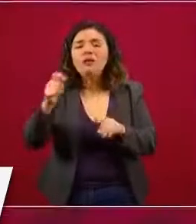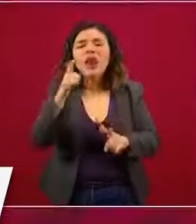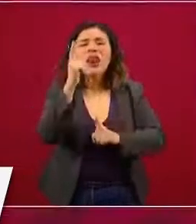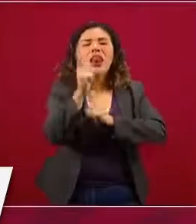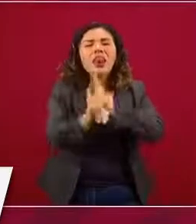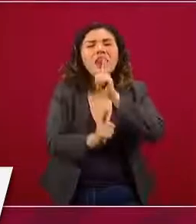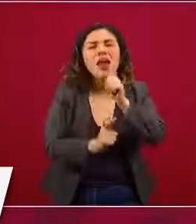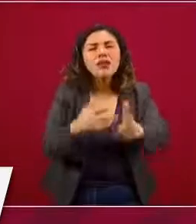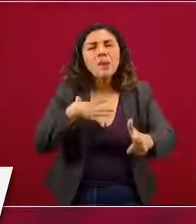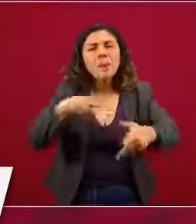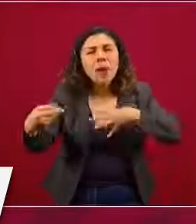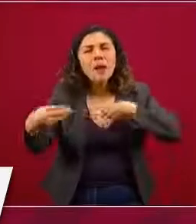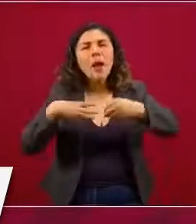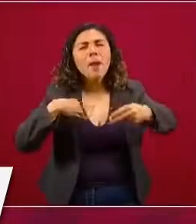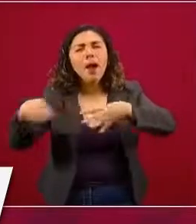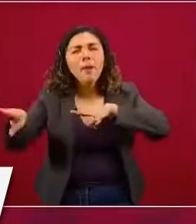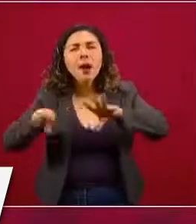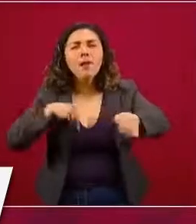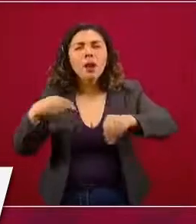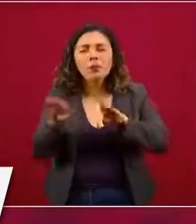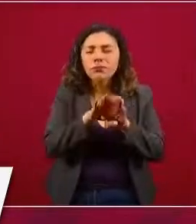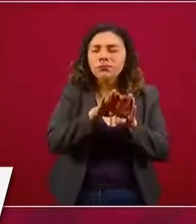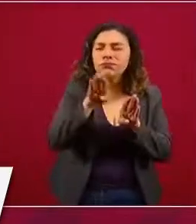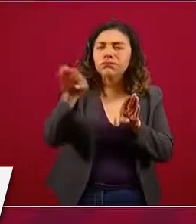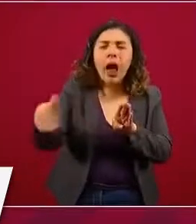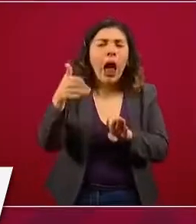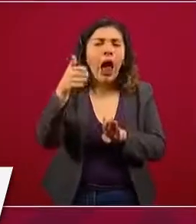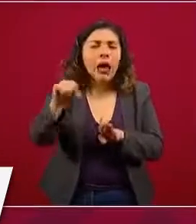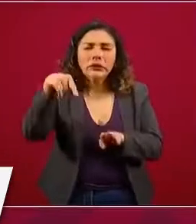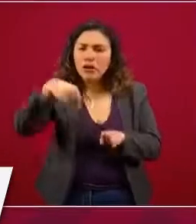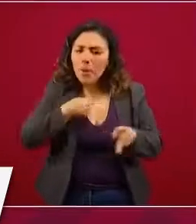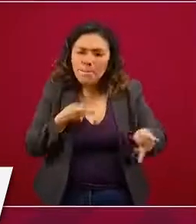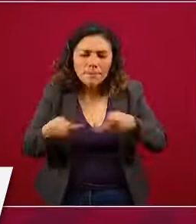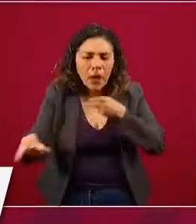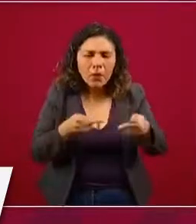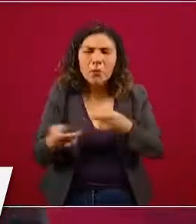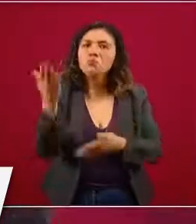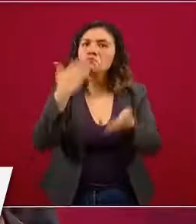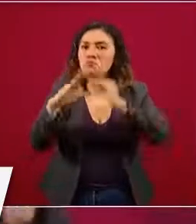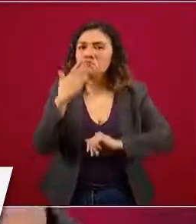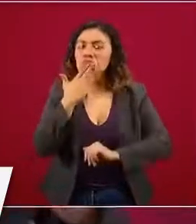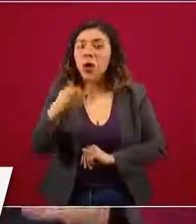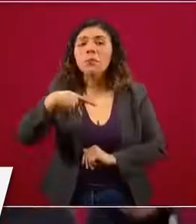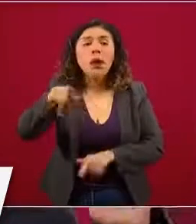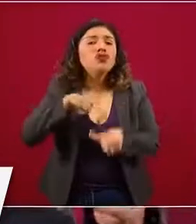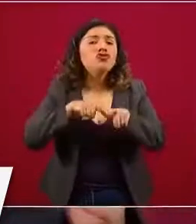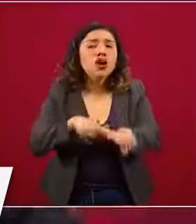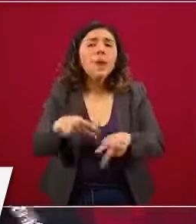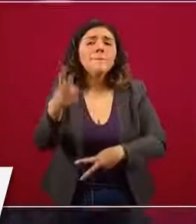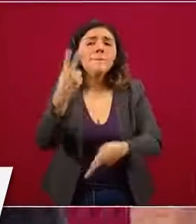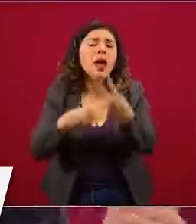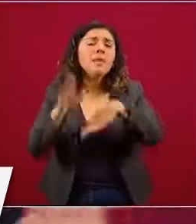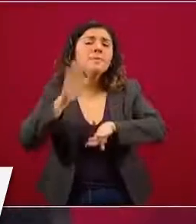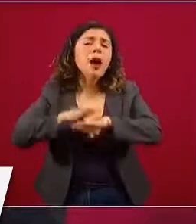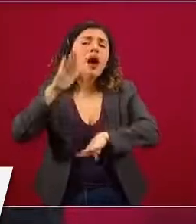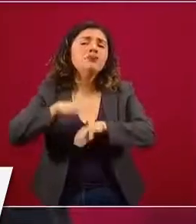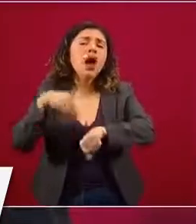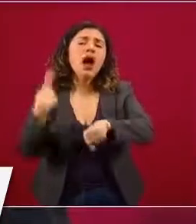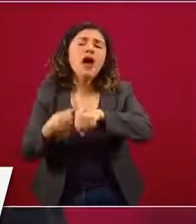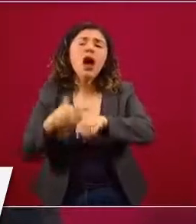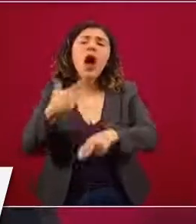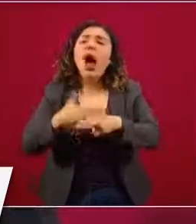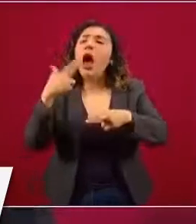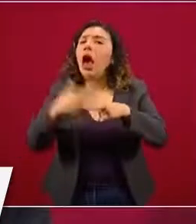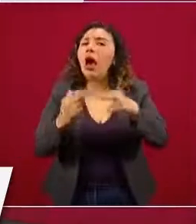lenta. Este fue un objetivo, es un objetivo técnico que se logró, pero obviamente crece la epidemia hasta llegar a su punto